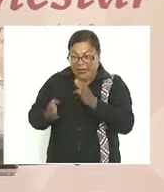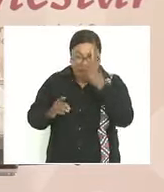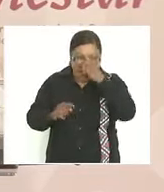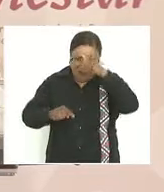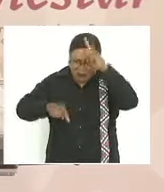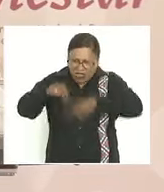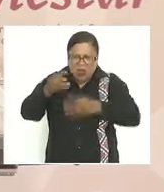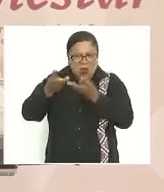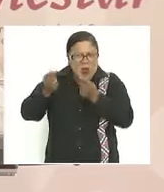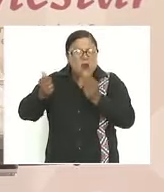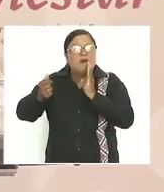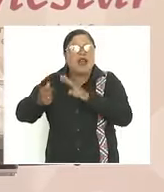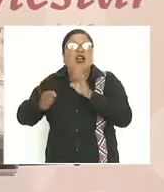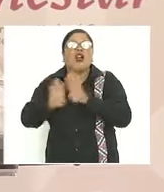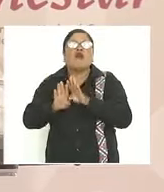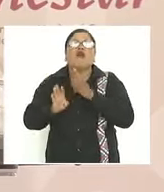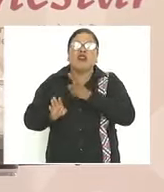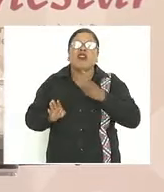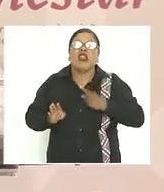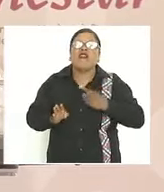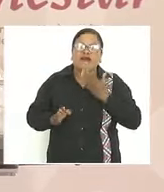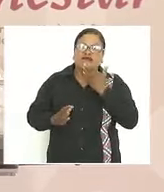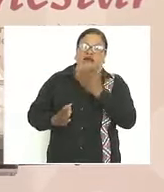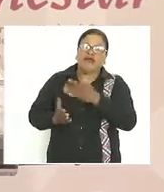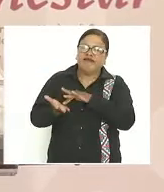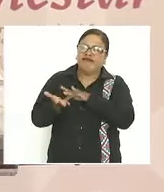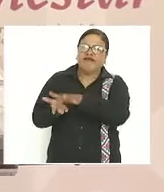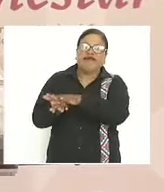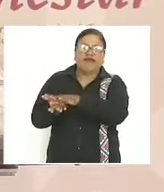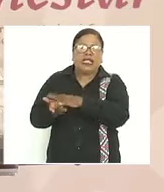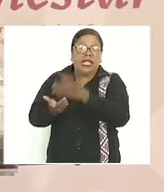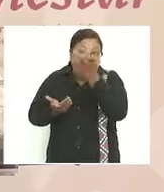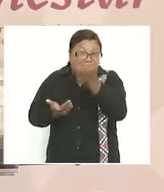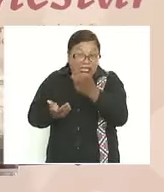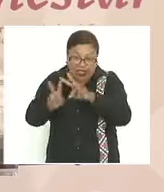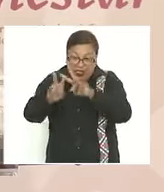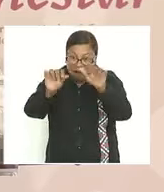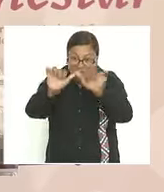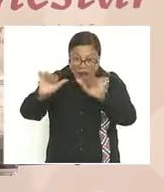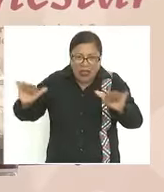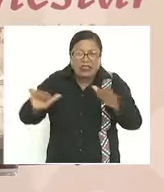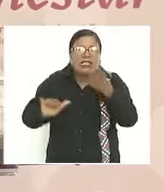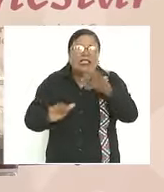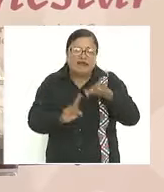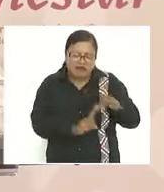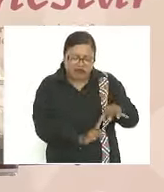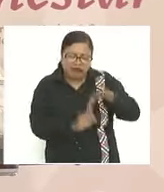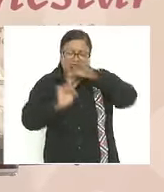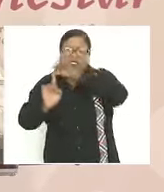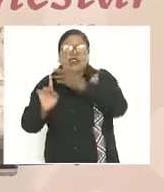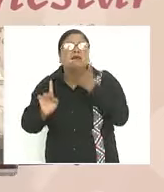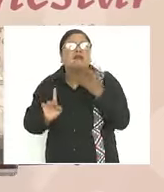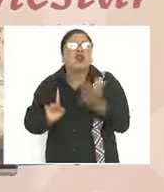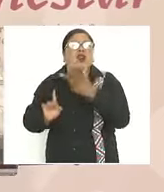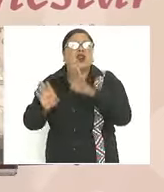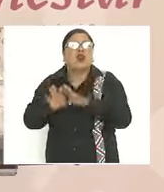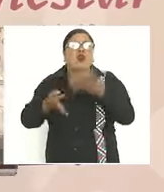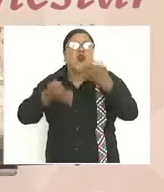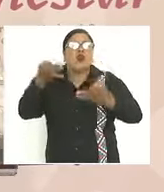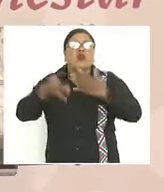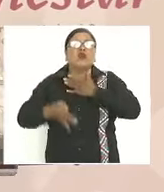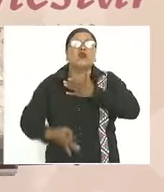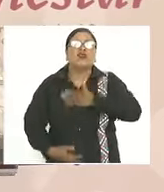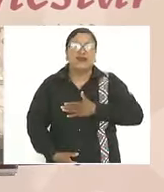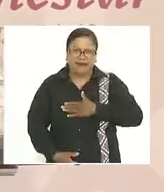por eso decimos que la paz es fruto de la justicia y así es como hemos